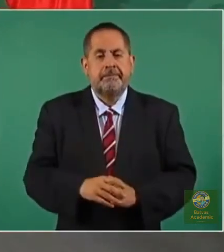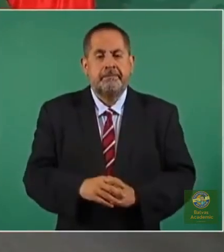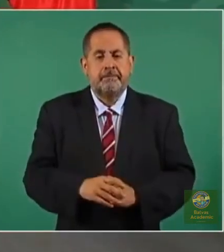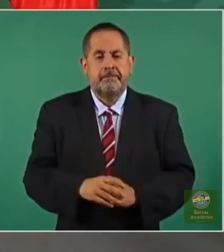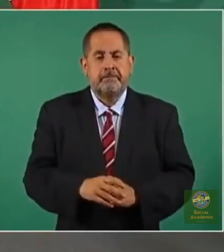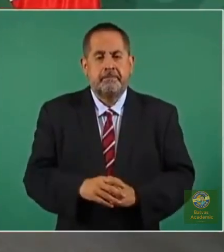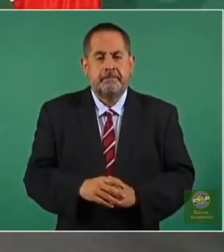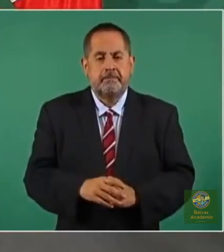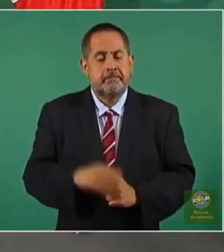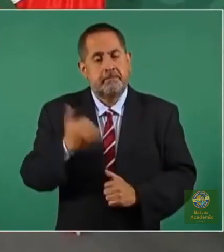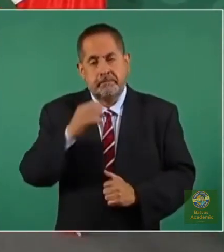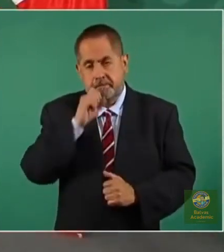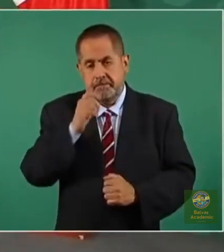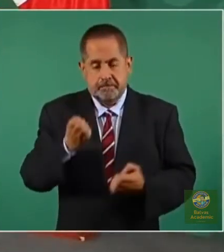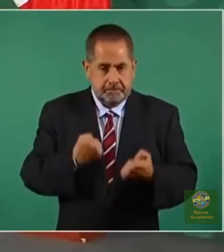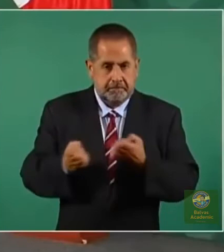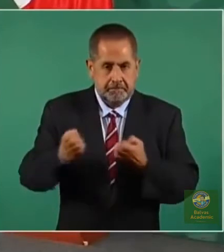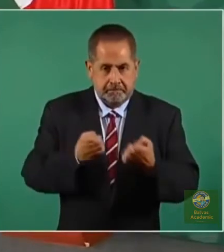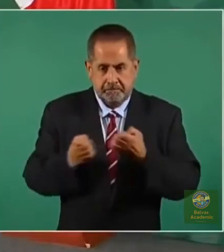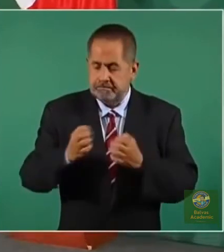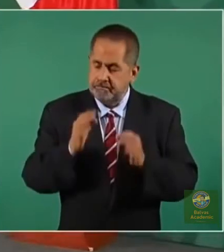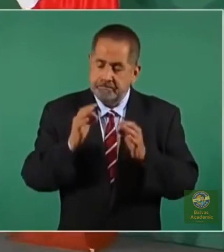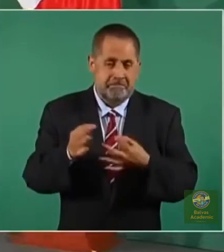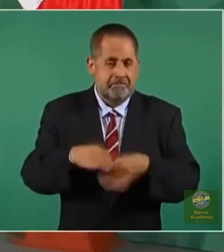y el ejercicio.